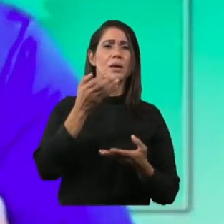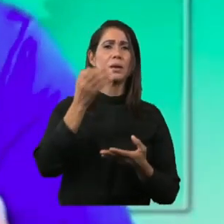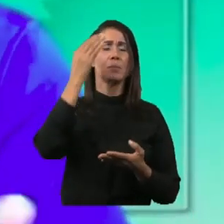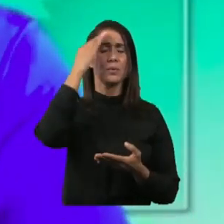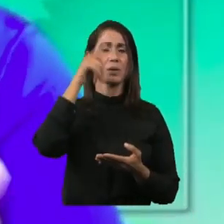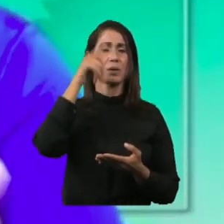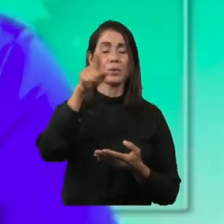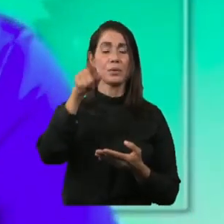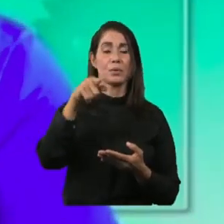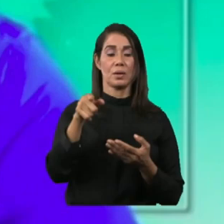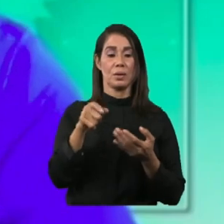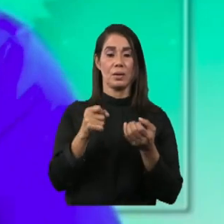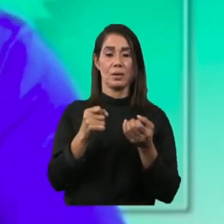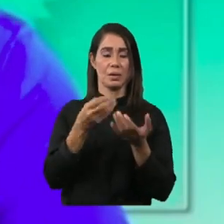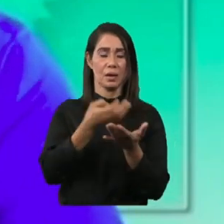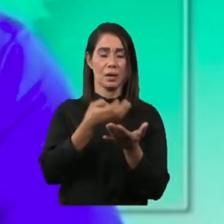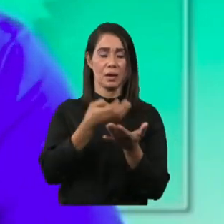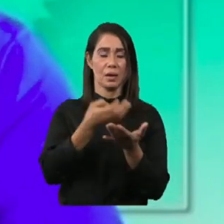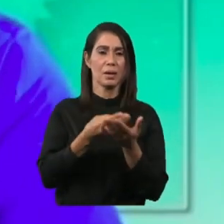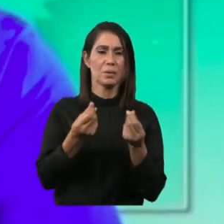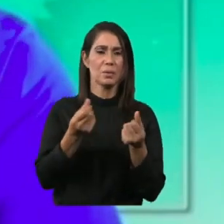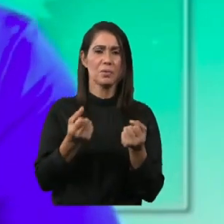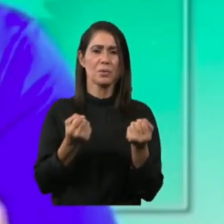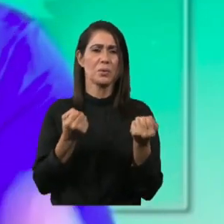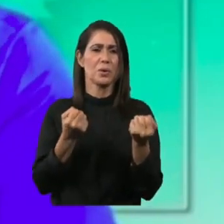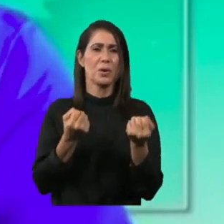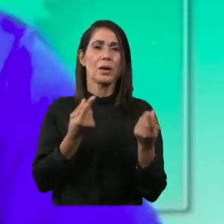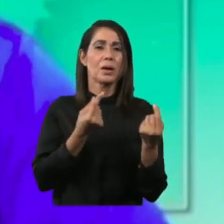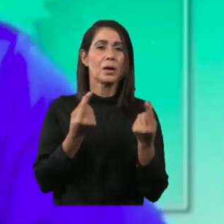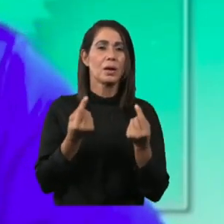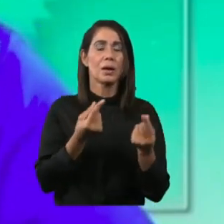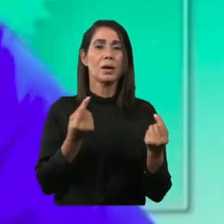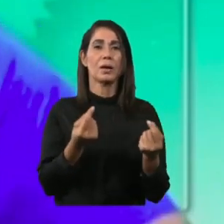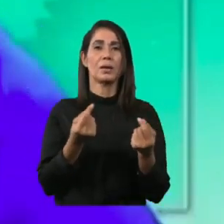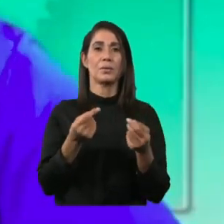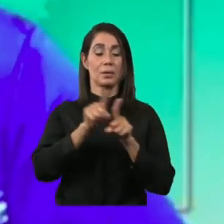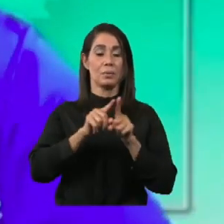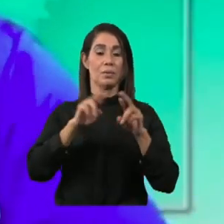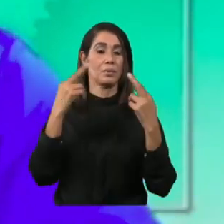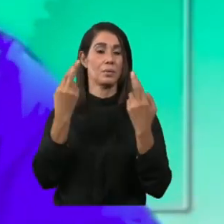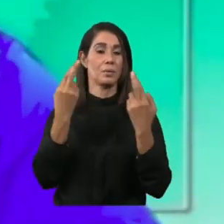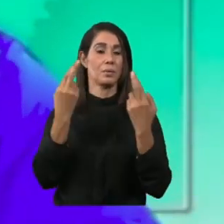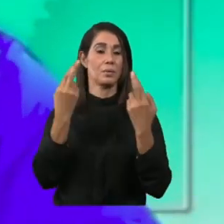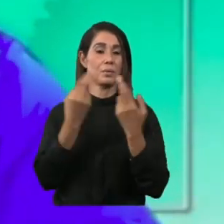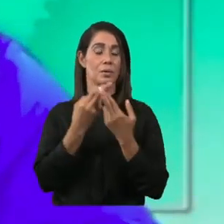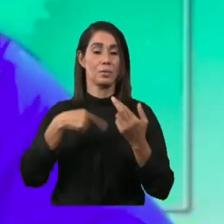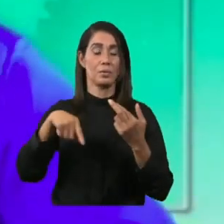vamos a tener una reunión con las fuerzas vivas de este pueblo, con el Ministerio de Salud Pública. Muchas gracias.